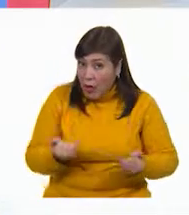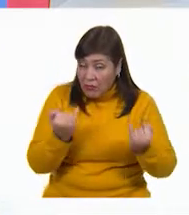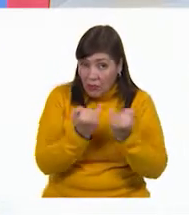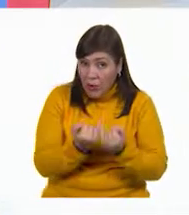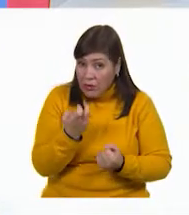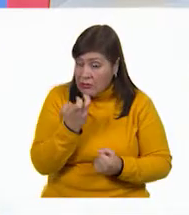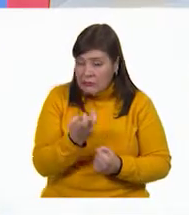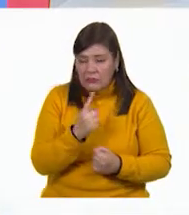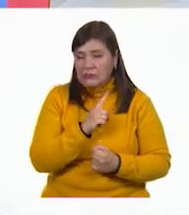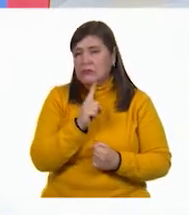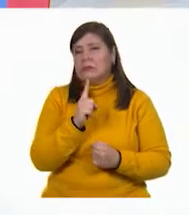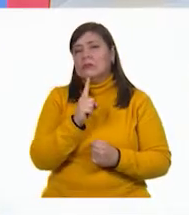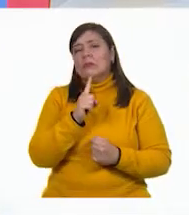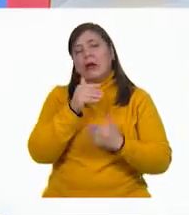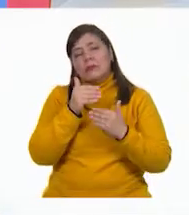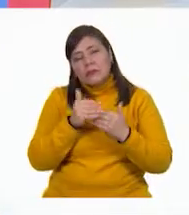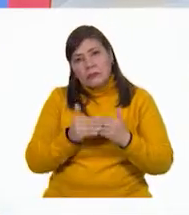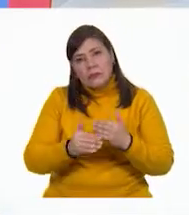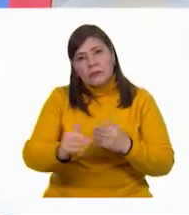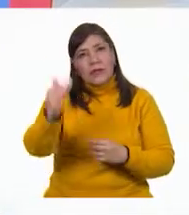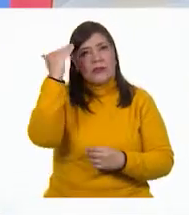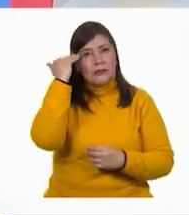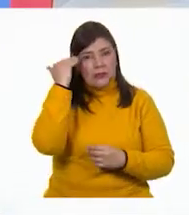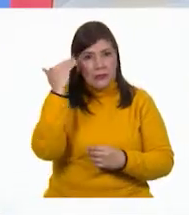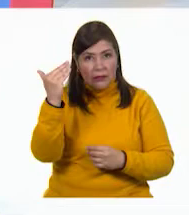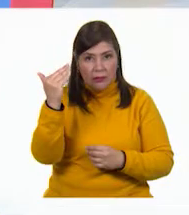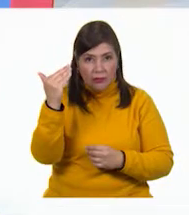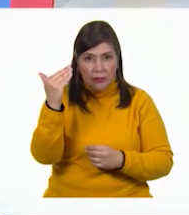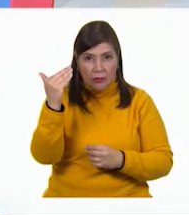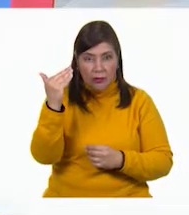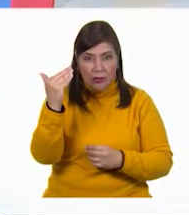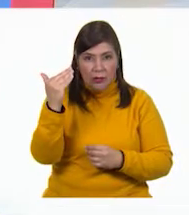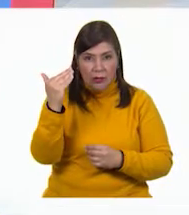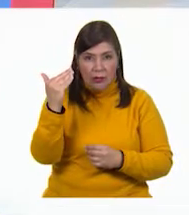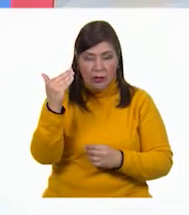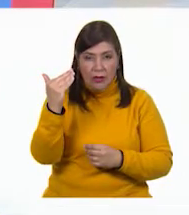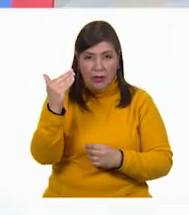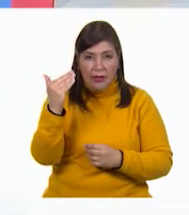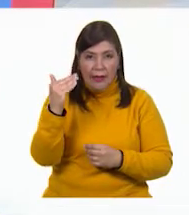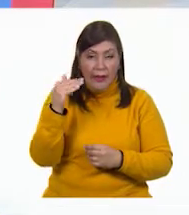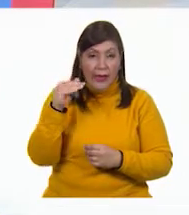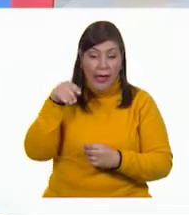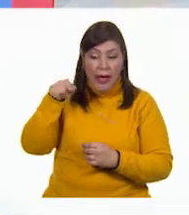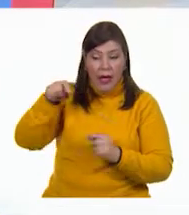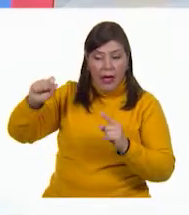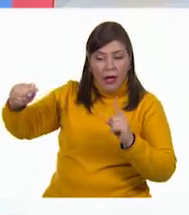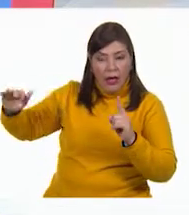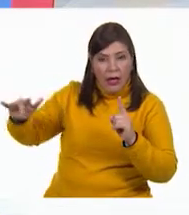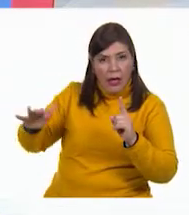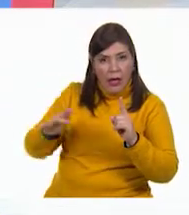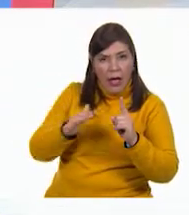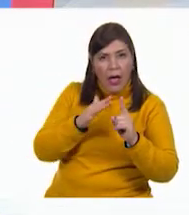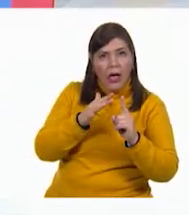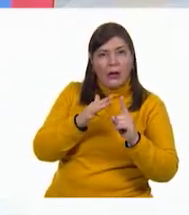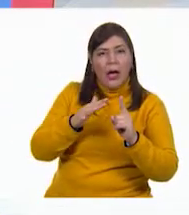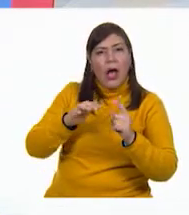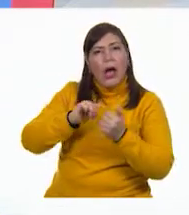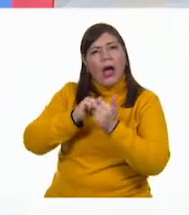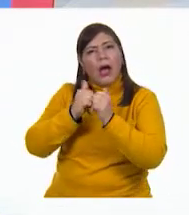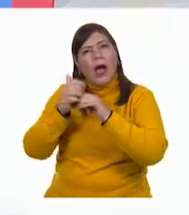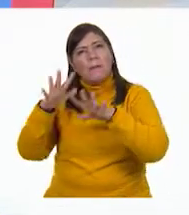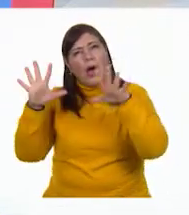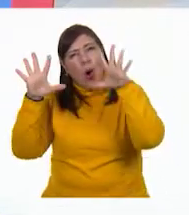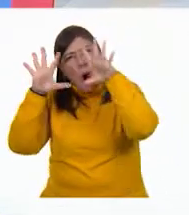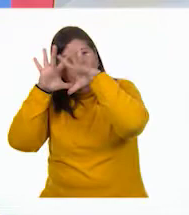Después de un tiempo, ella se volvía a veces oscura, a